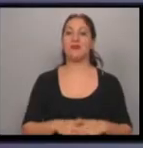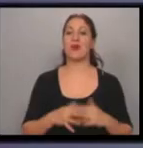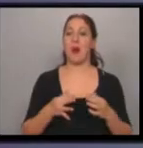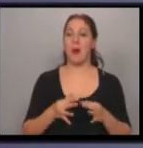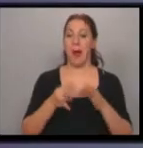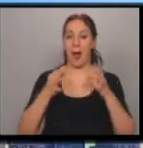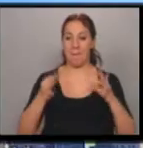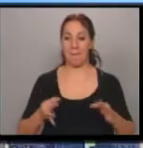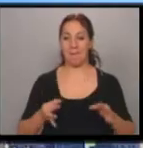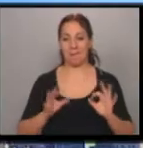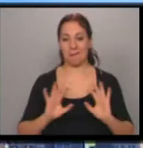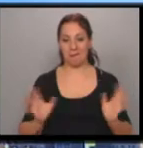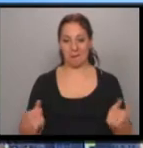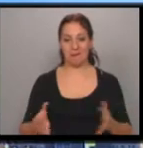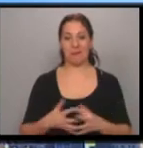le ponga colorado en la casa.